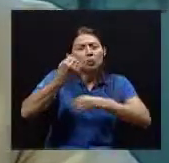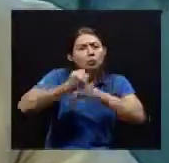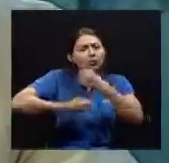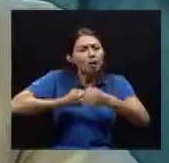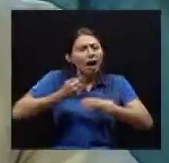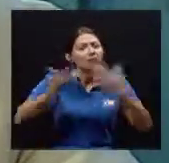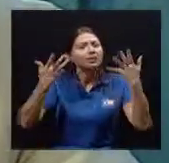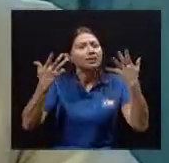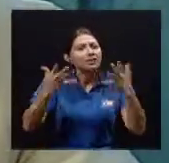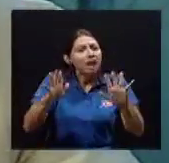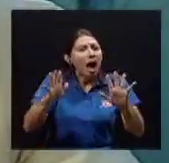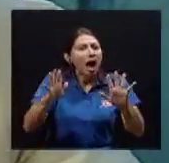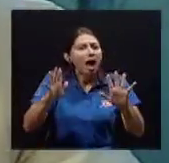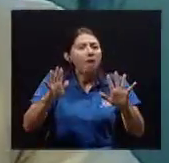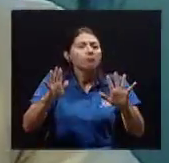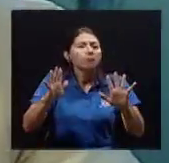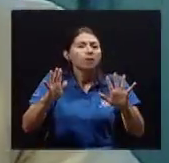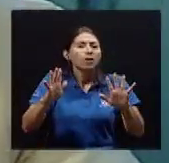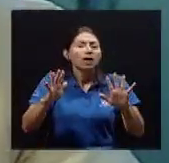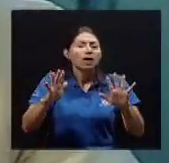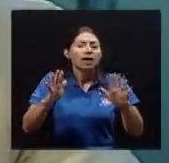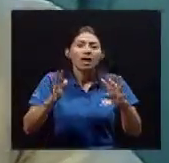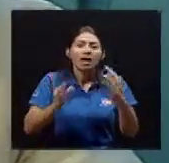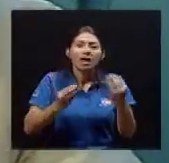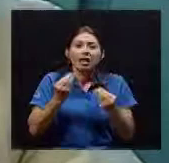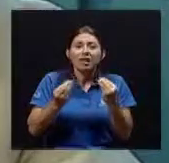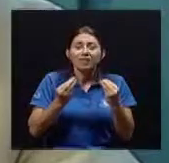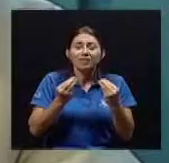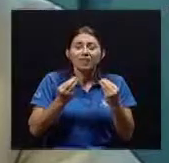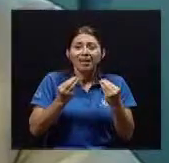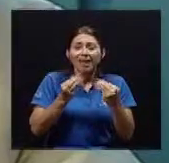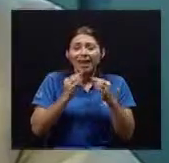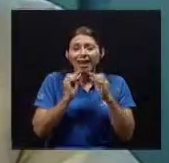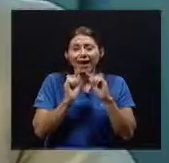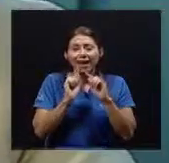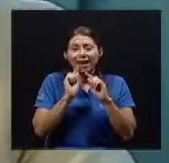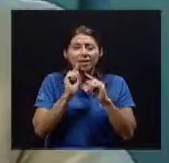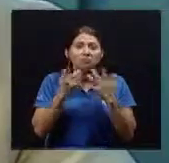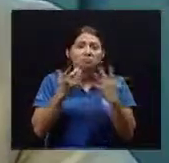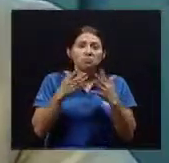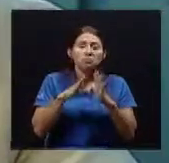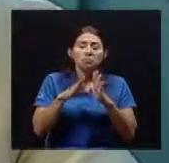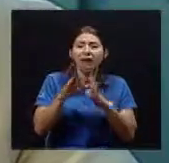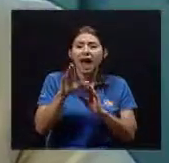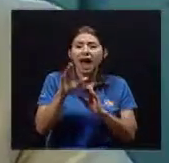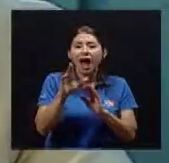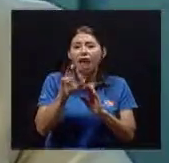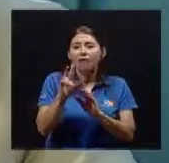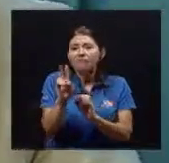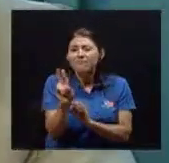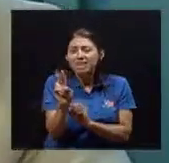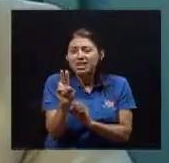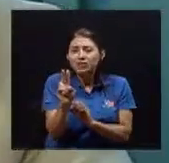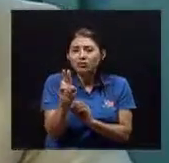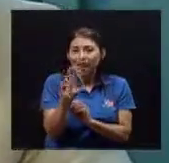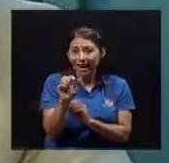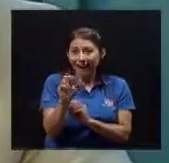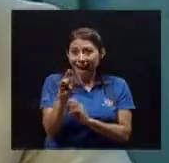pasado De El periodo De digamos De mayor virulencia De la caries Que es en la niñez Y en la